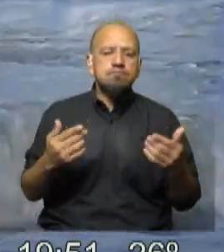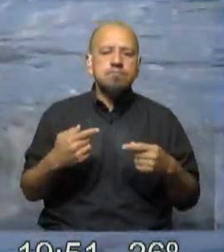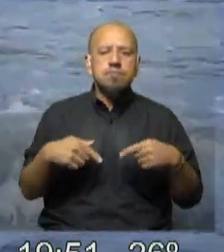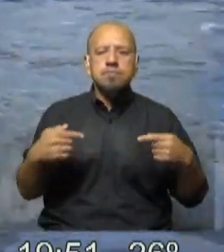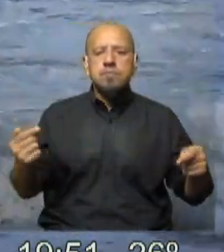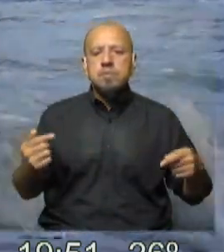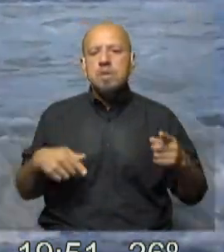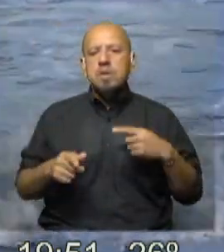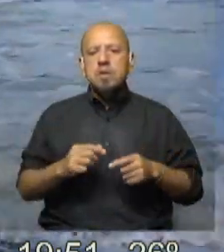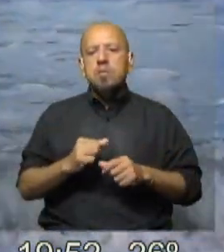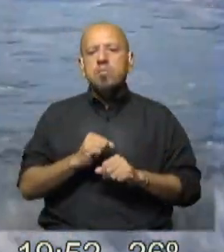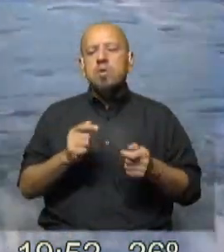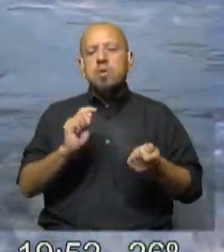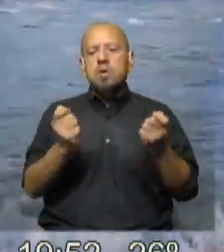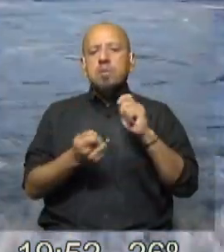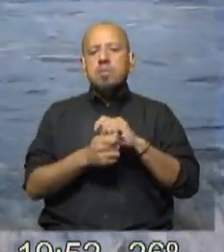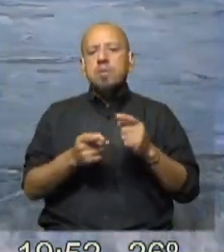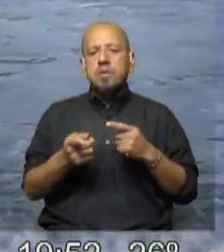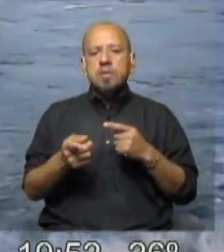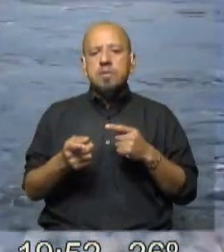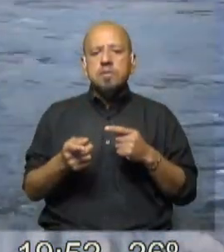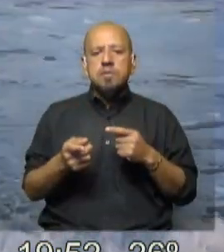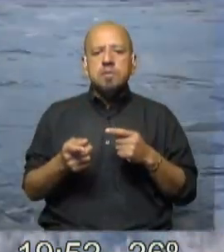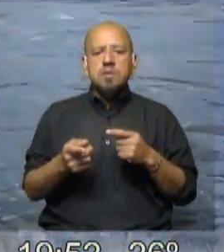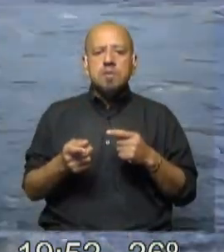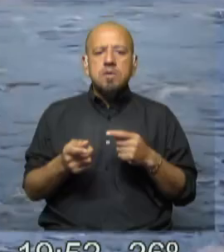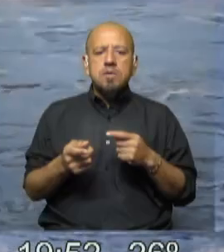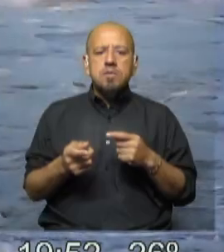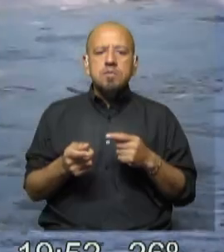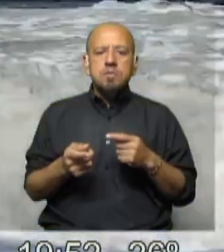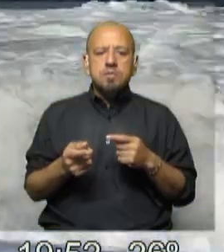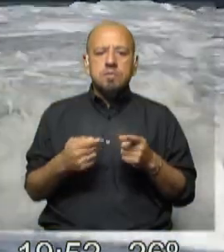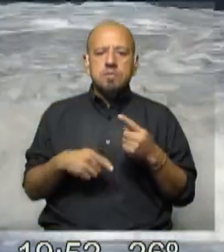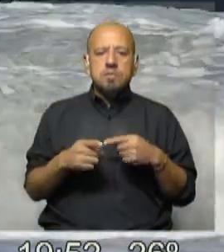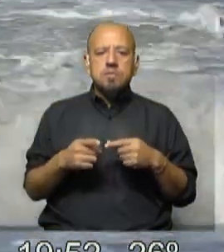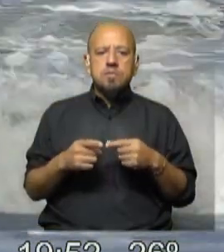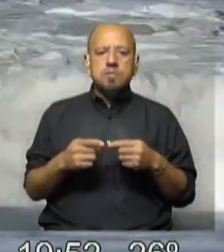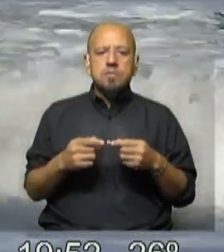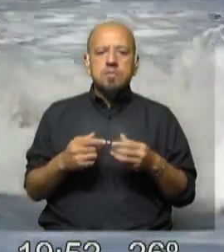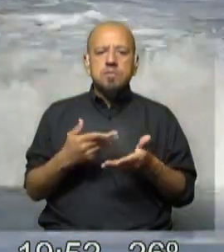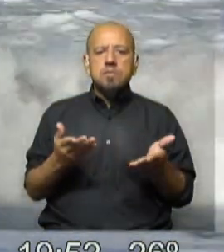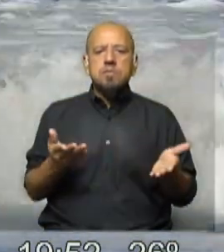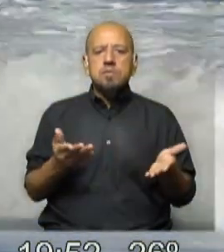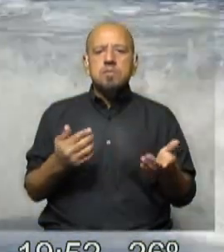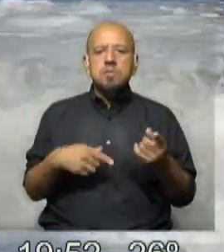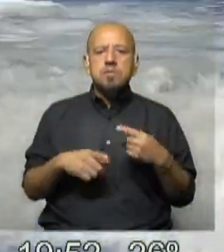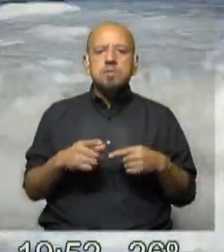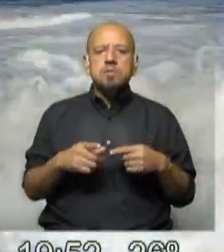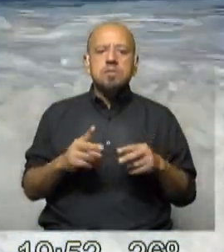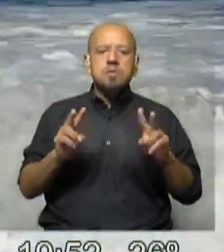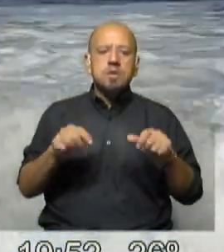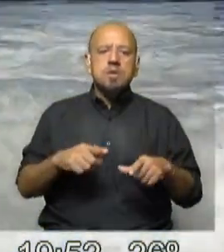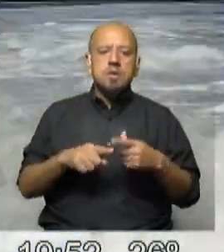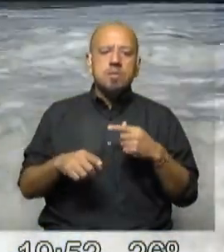interrumpir o modificar esa, tanto la parte hidrológica como la parte de sedimentología.